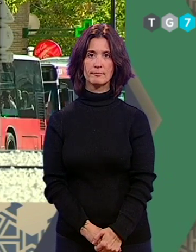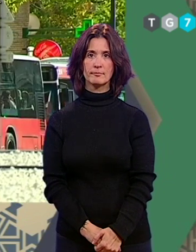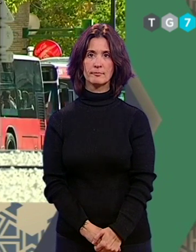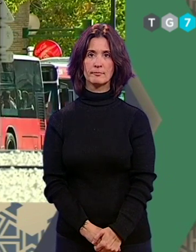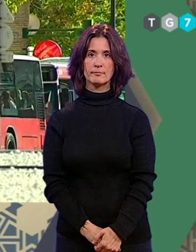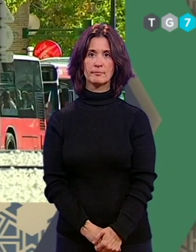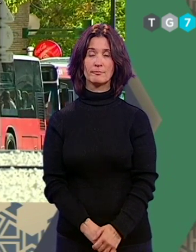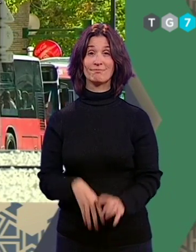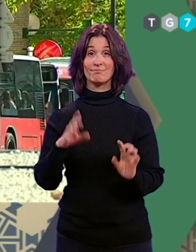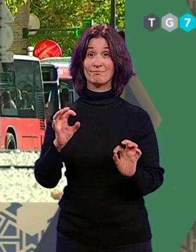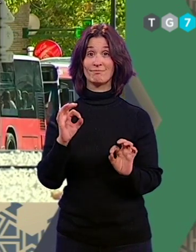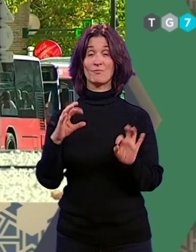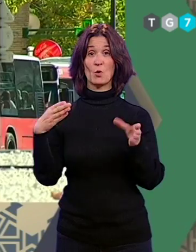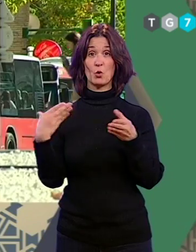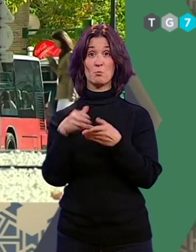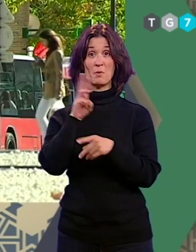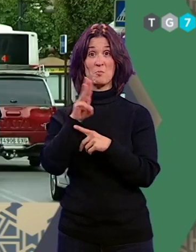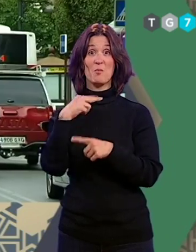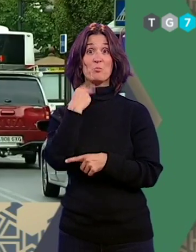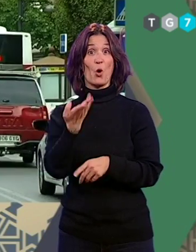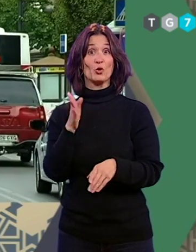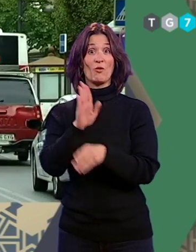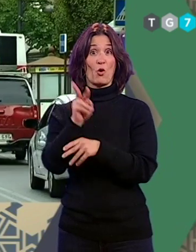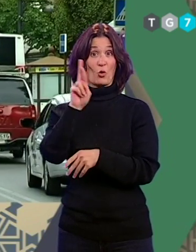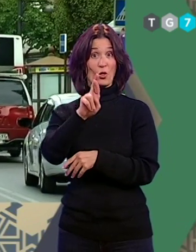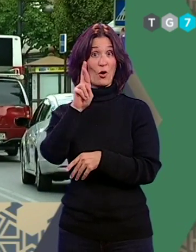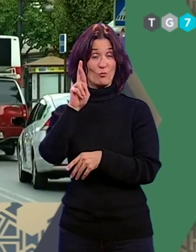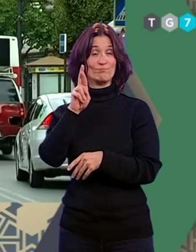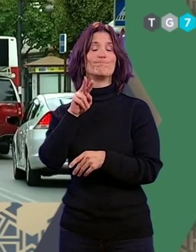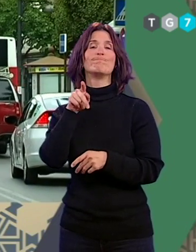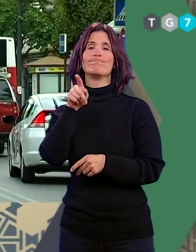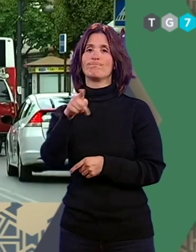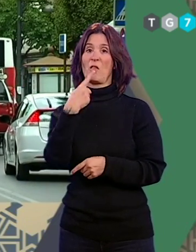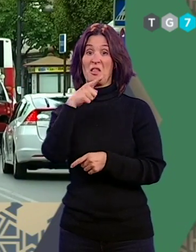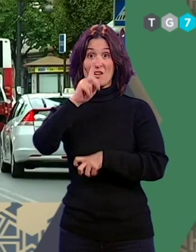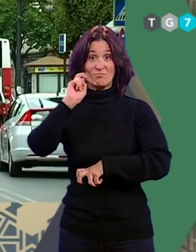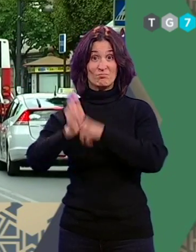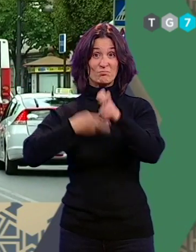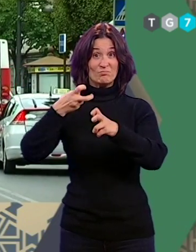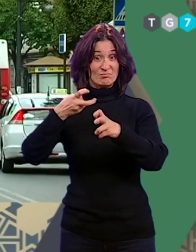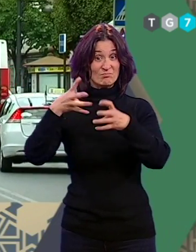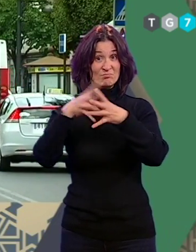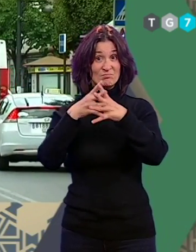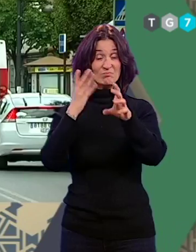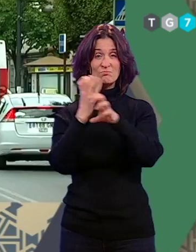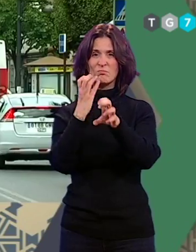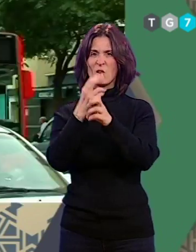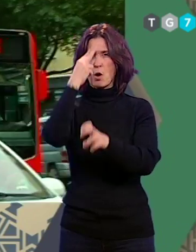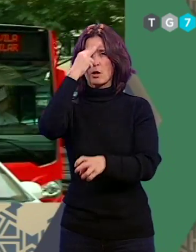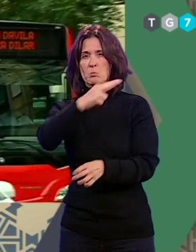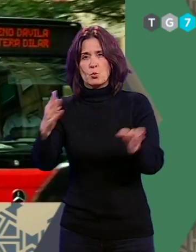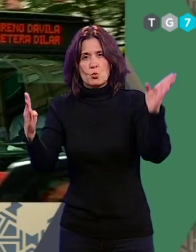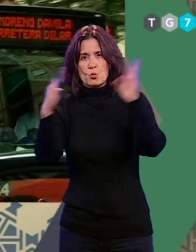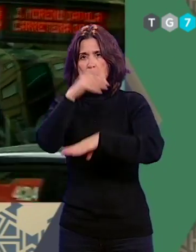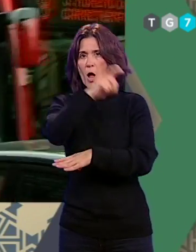La portavoz del Grupo Municipal Popular, Rocío Díaz, ha considerado que esta remodelación es una falta de respeto para los granadinos